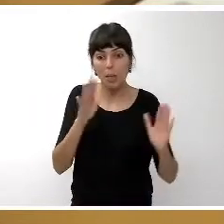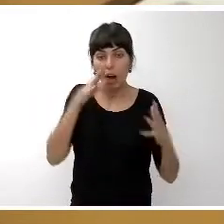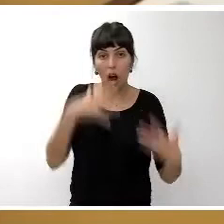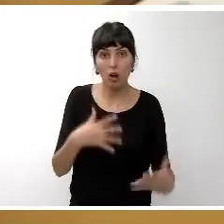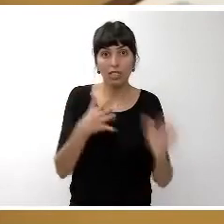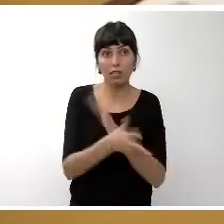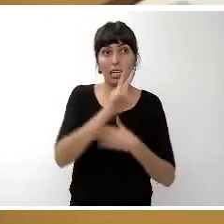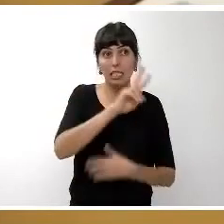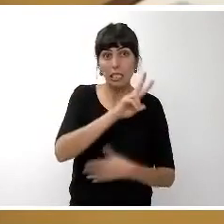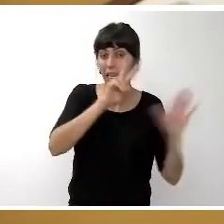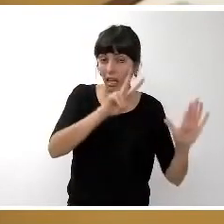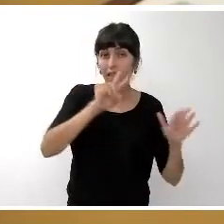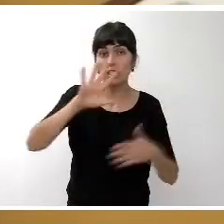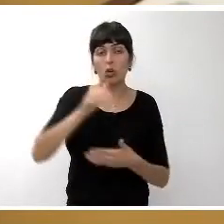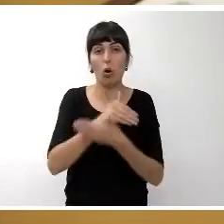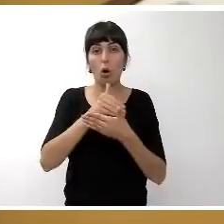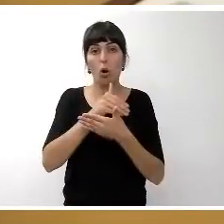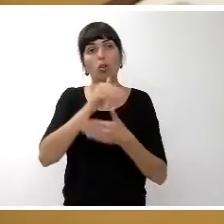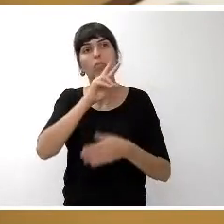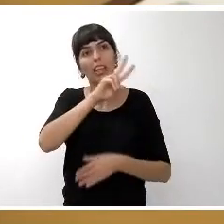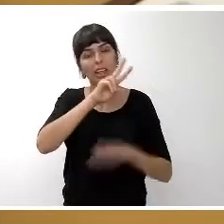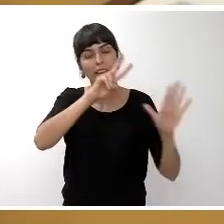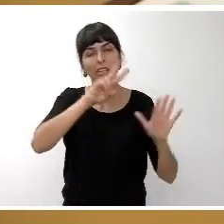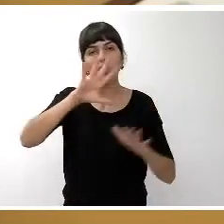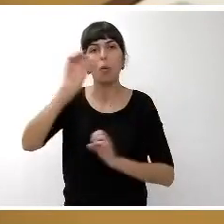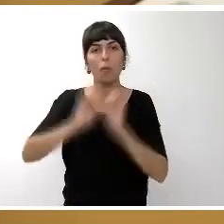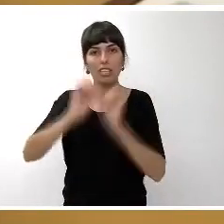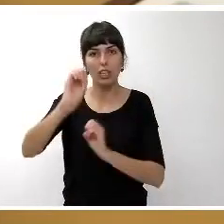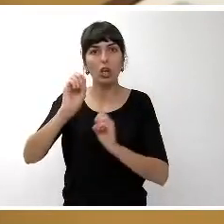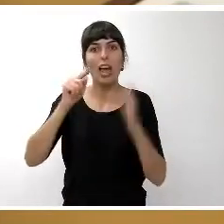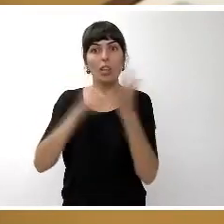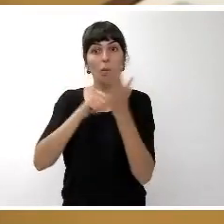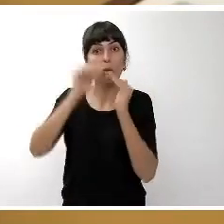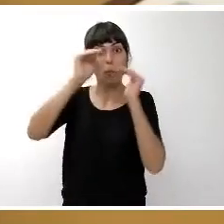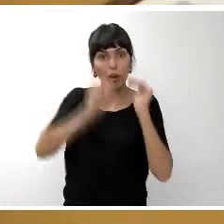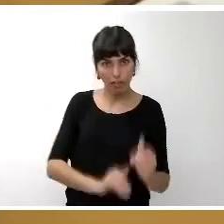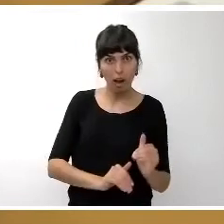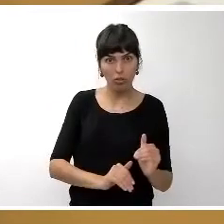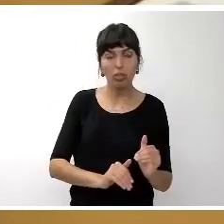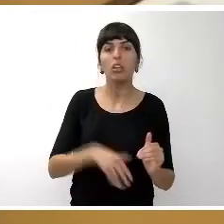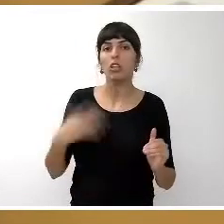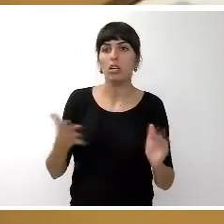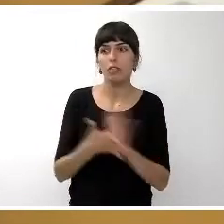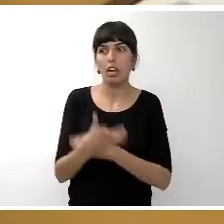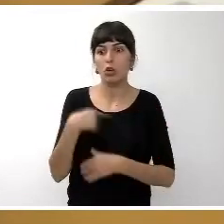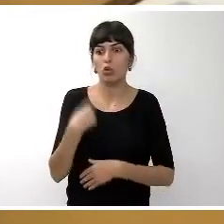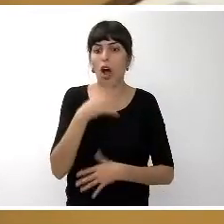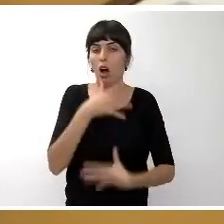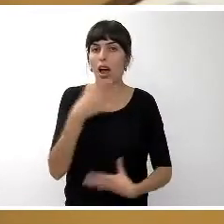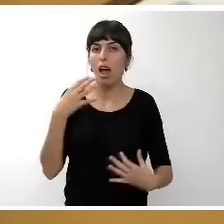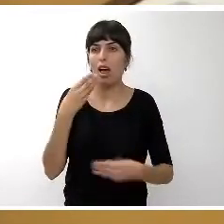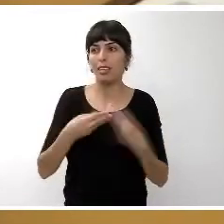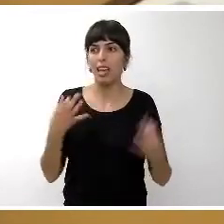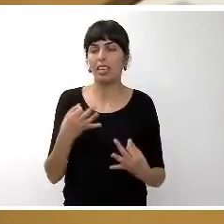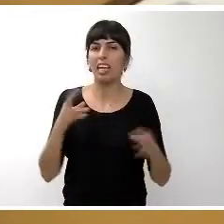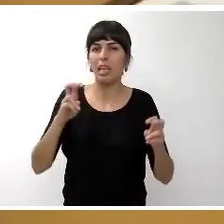debajo del 75% del endeudamiento etcétera lo que deberíamos de hacer era obviar la posibilidad